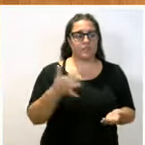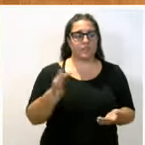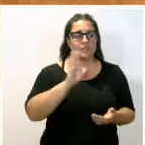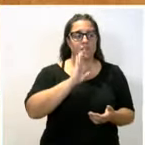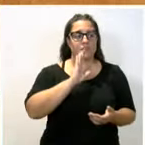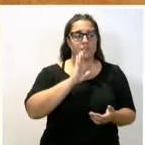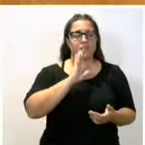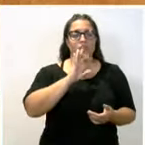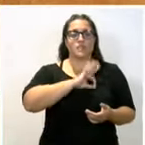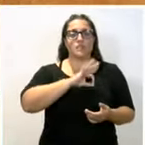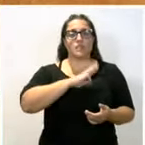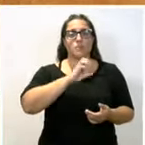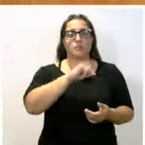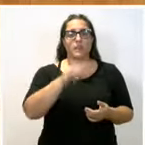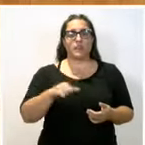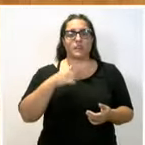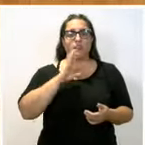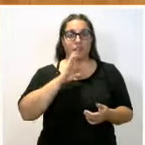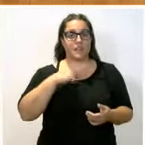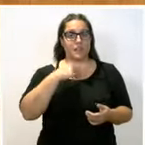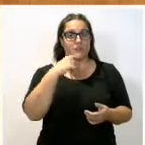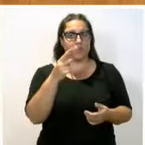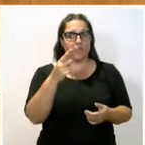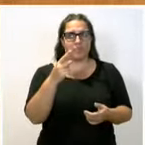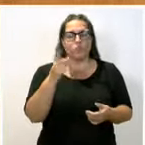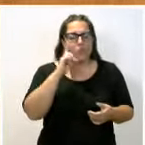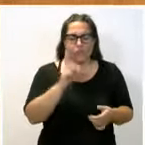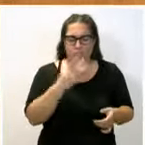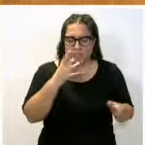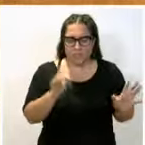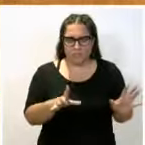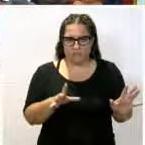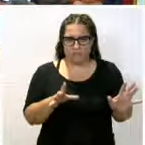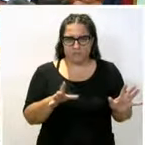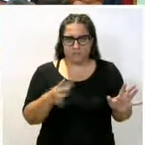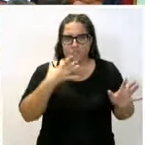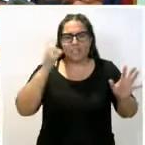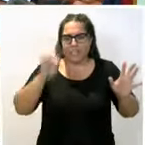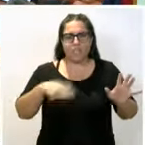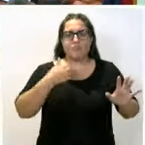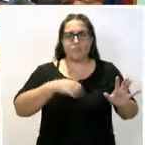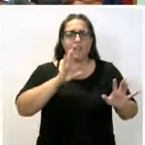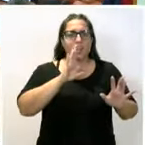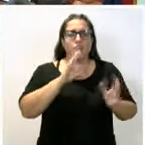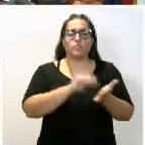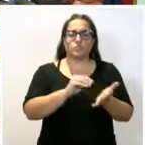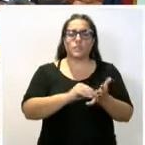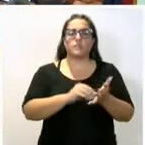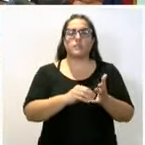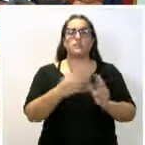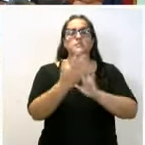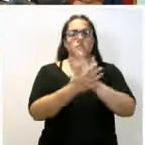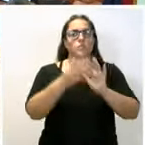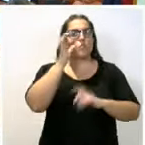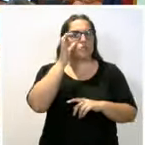Pérez Ligero con anterioridad, o no sé si era el señor Pérez Ligero o ya no sé quién. Pero, bueno, lo hemos oído muchísimas veces a lo largo de este verano